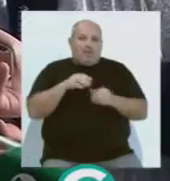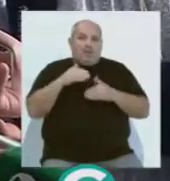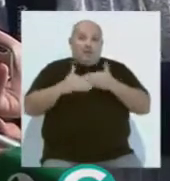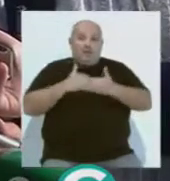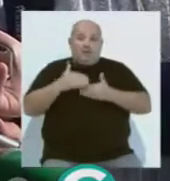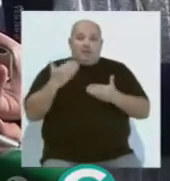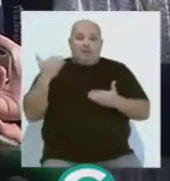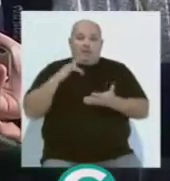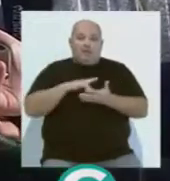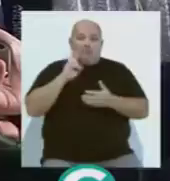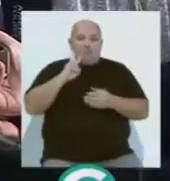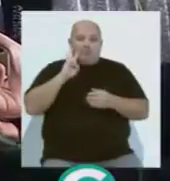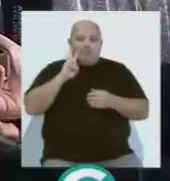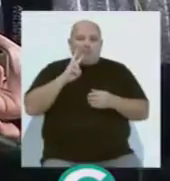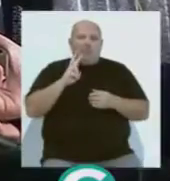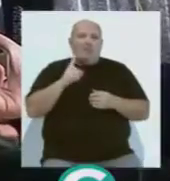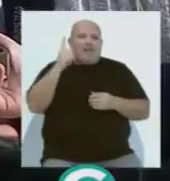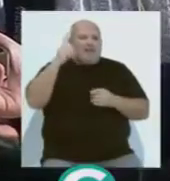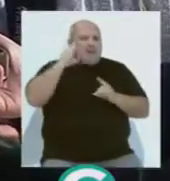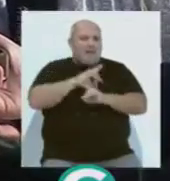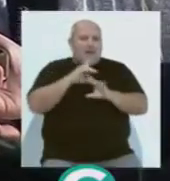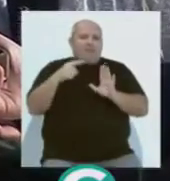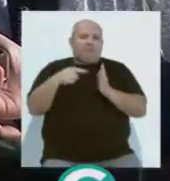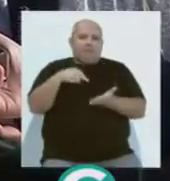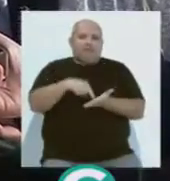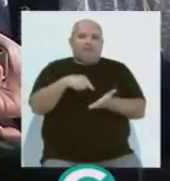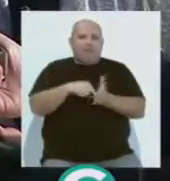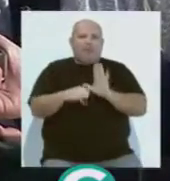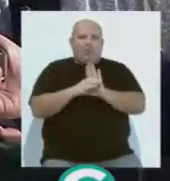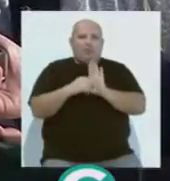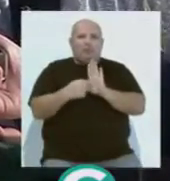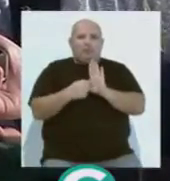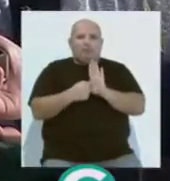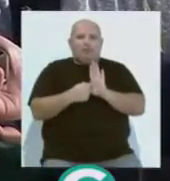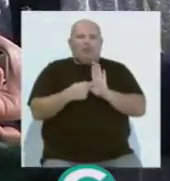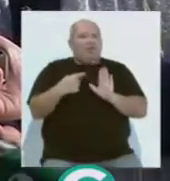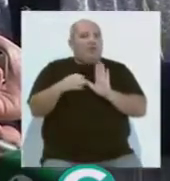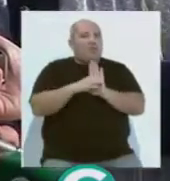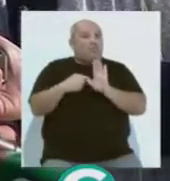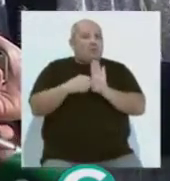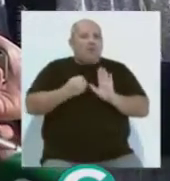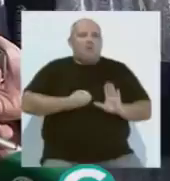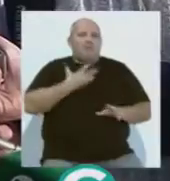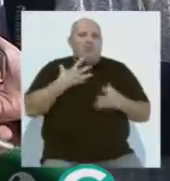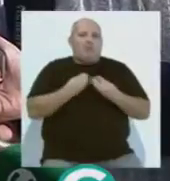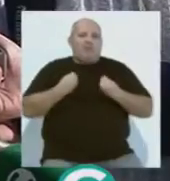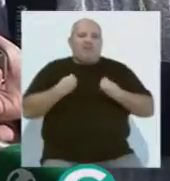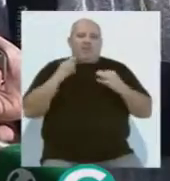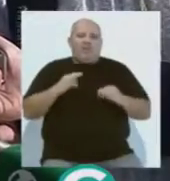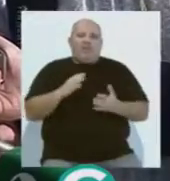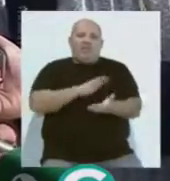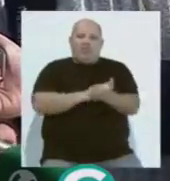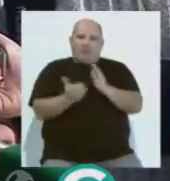los últimos acontecimientos que estamos viviendo toca mucho más reivindicar esa Constitución, lo que supone desde el espíritu de convivencia, como digo,